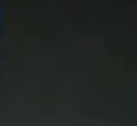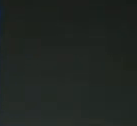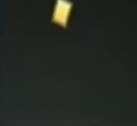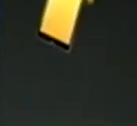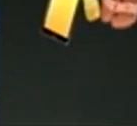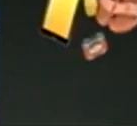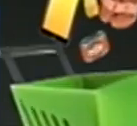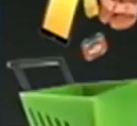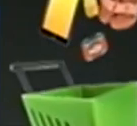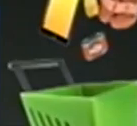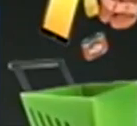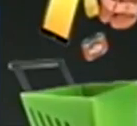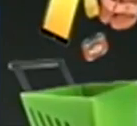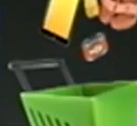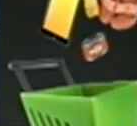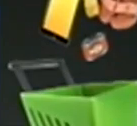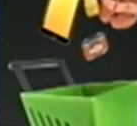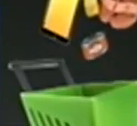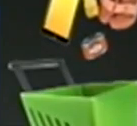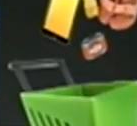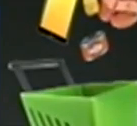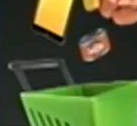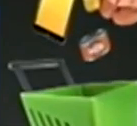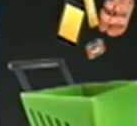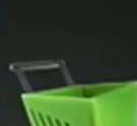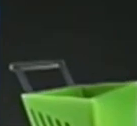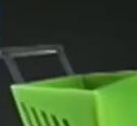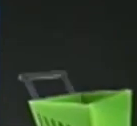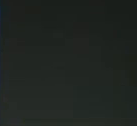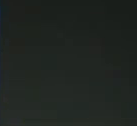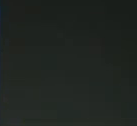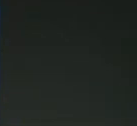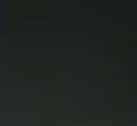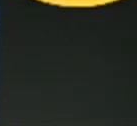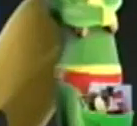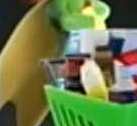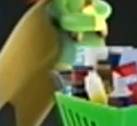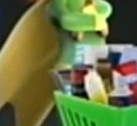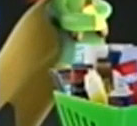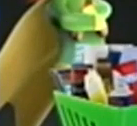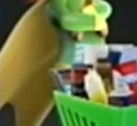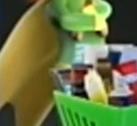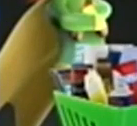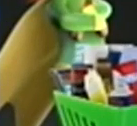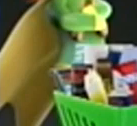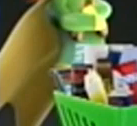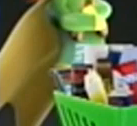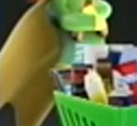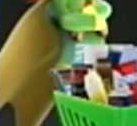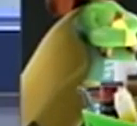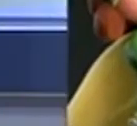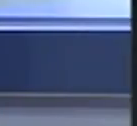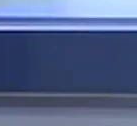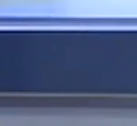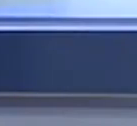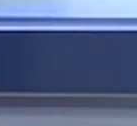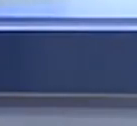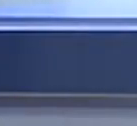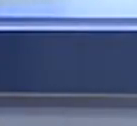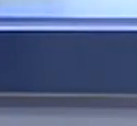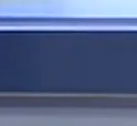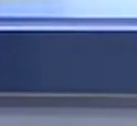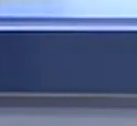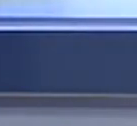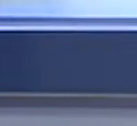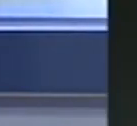para el hogar, electrónicos y más. Lleva todo para llenar tu carrito con productos para tu familia y mercadería en general. Los mejores